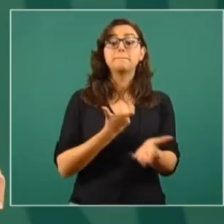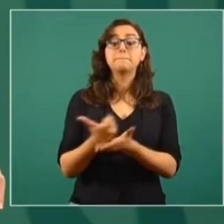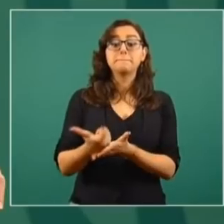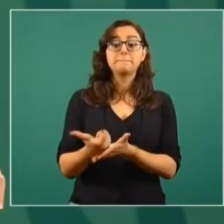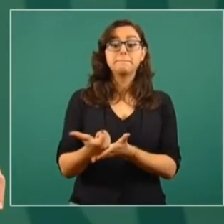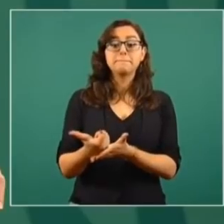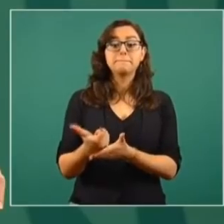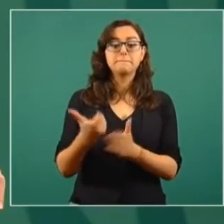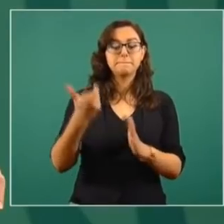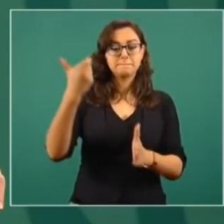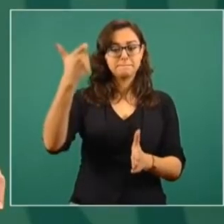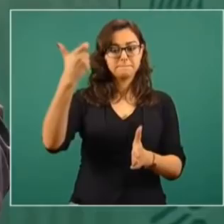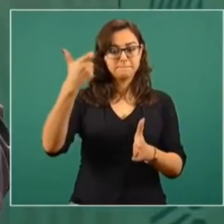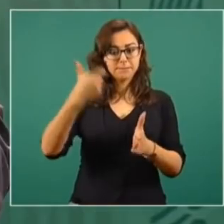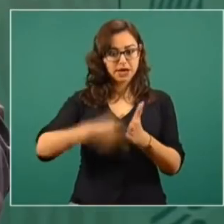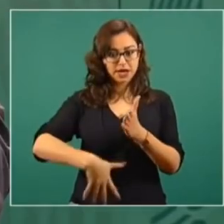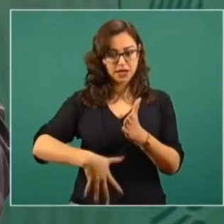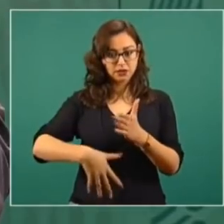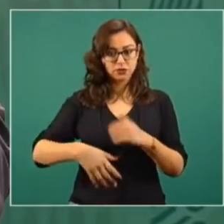bajo.